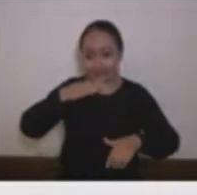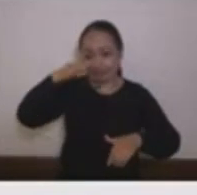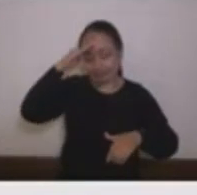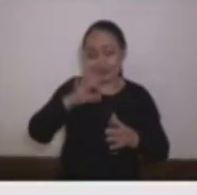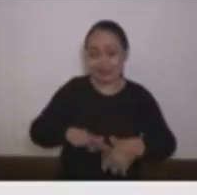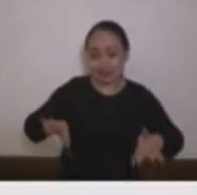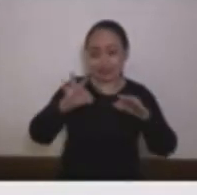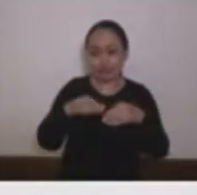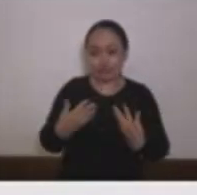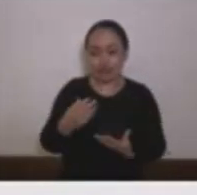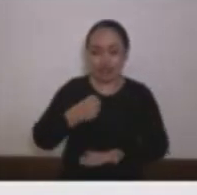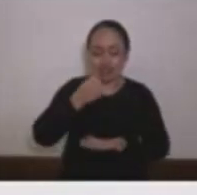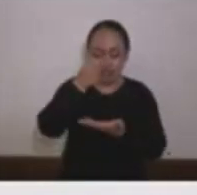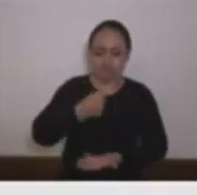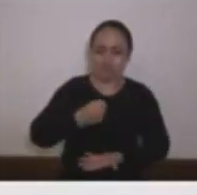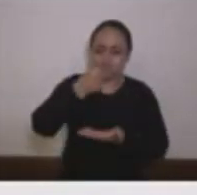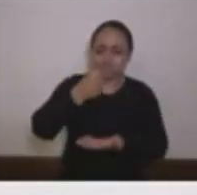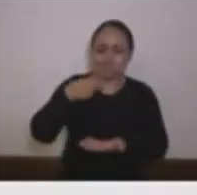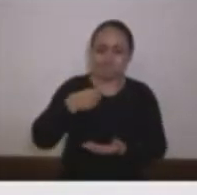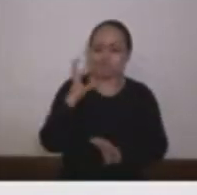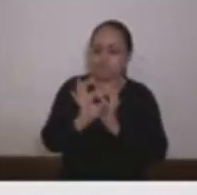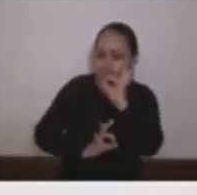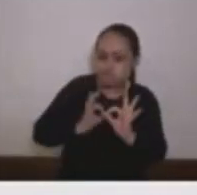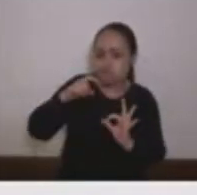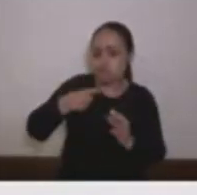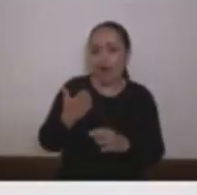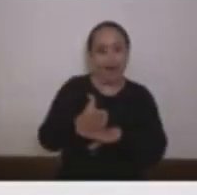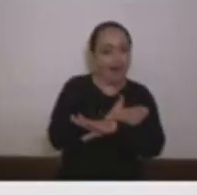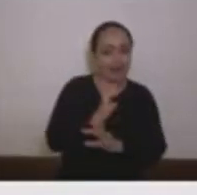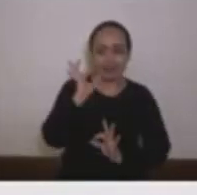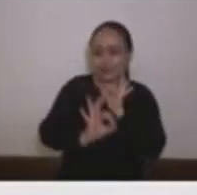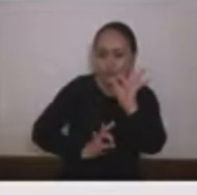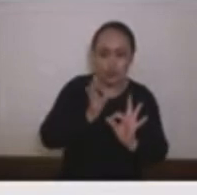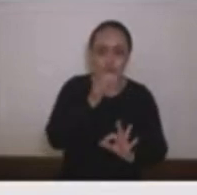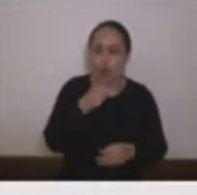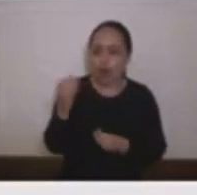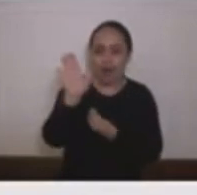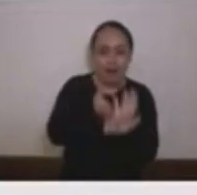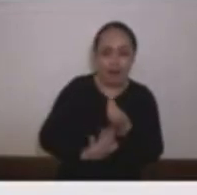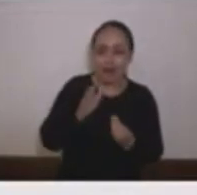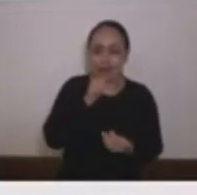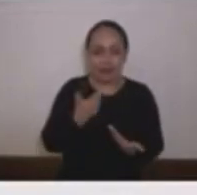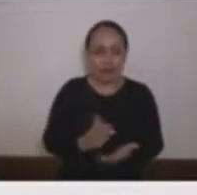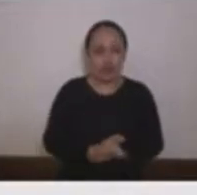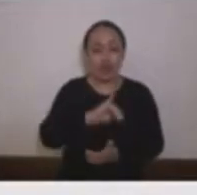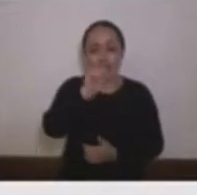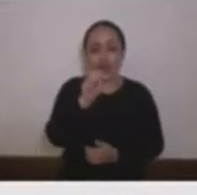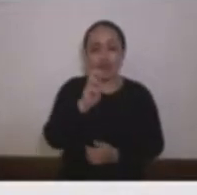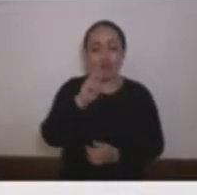las medellinenses que hasta hoy no ha sido salvaguardado por las entidades competentes para hacerlo Jairo Alonso Mesa Guerra